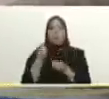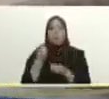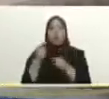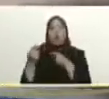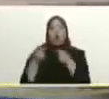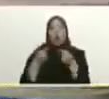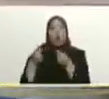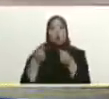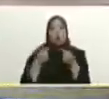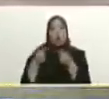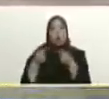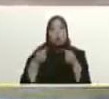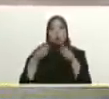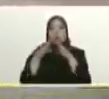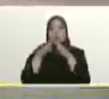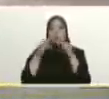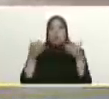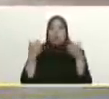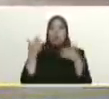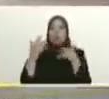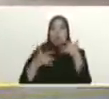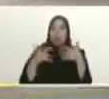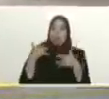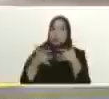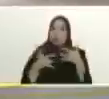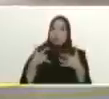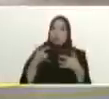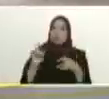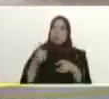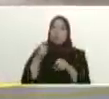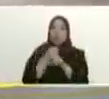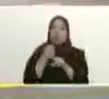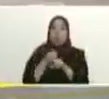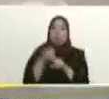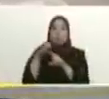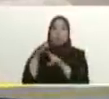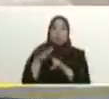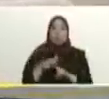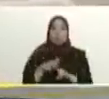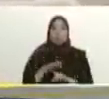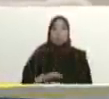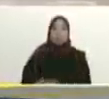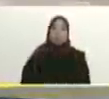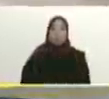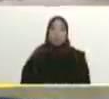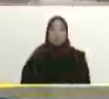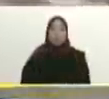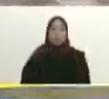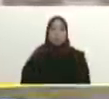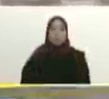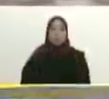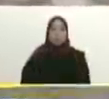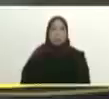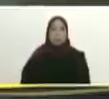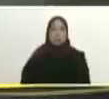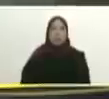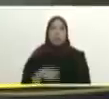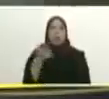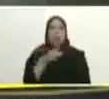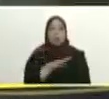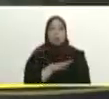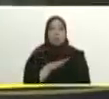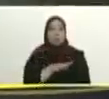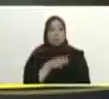atraviesa toda la ciudad de San Cristóbal y nos ha impactado en cuatro puntos específicos uno de ellos en la propia